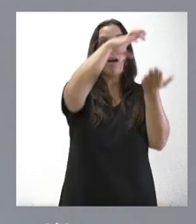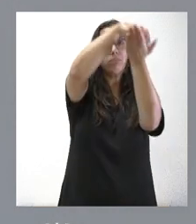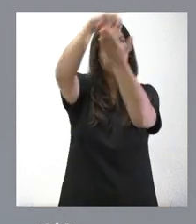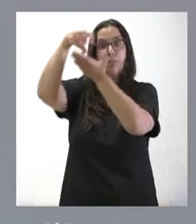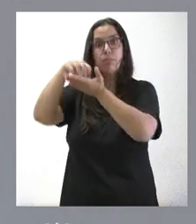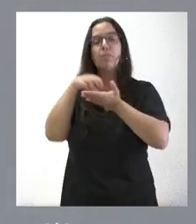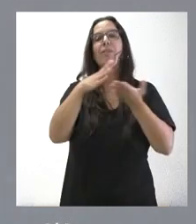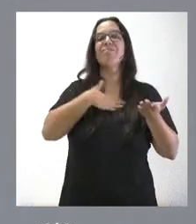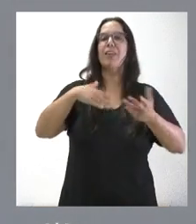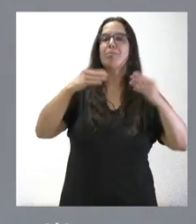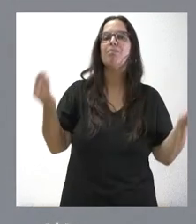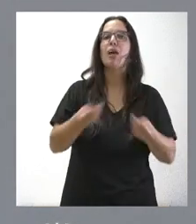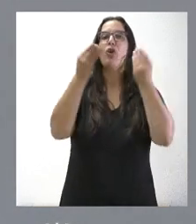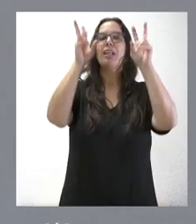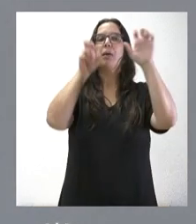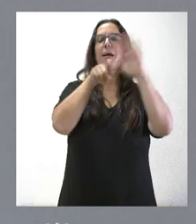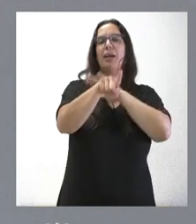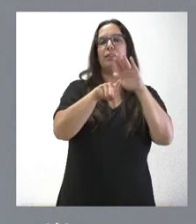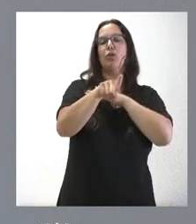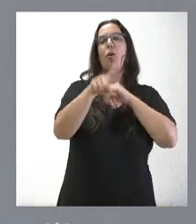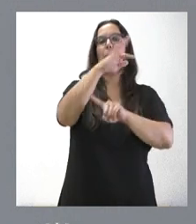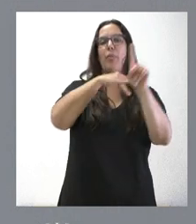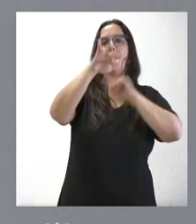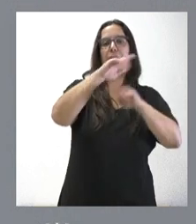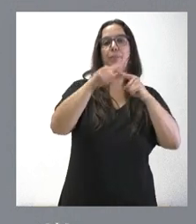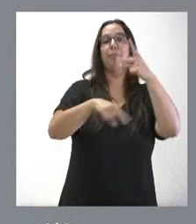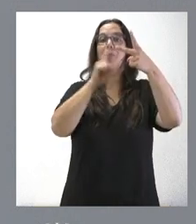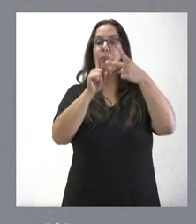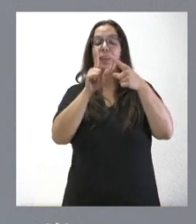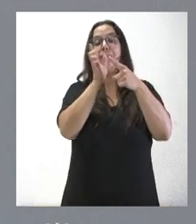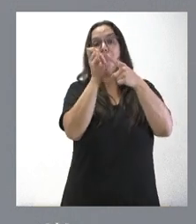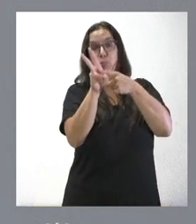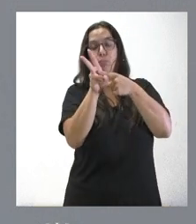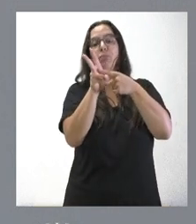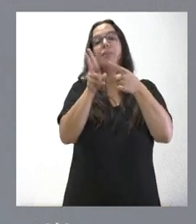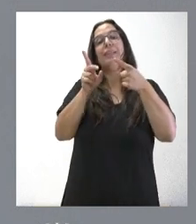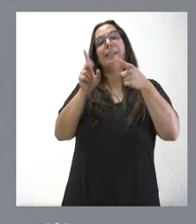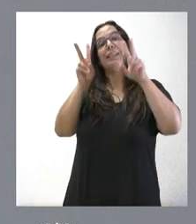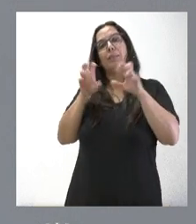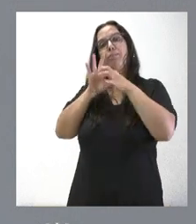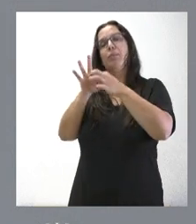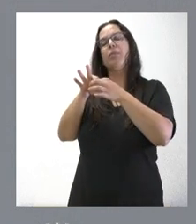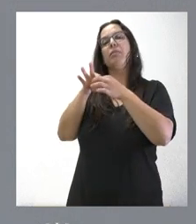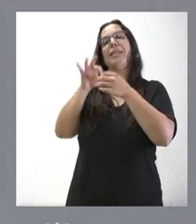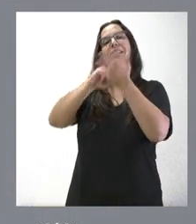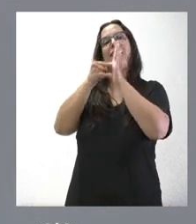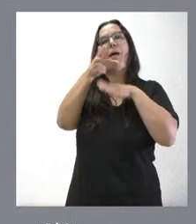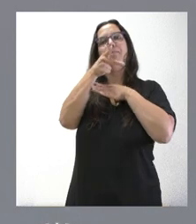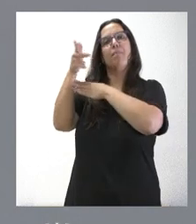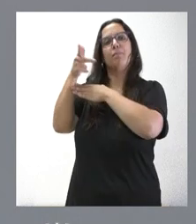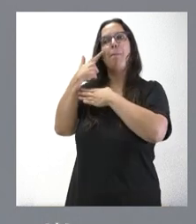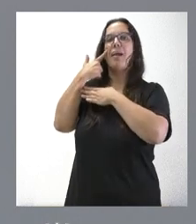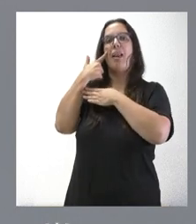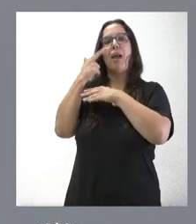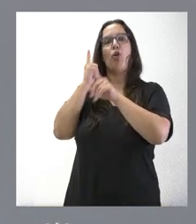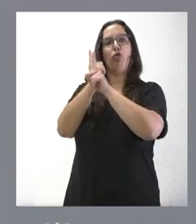tiene que ver con la gestión medioambiental. Y un segundo bloque es el relativo a los sistemas de videovigilancia en incendios, que también gestiona esta Fundación